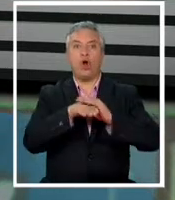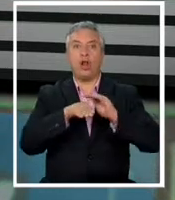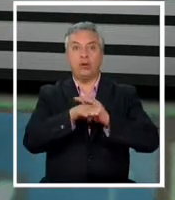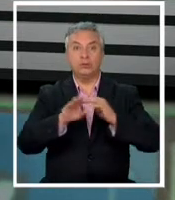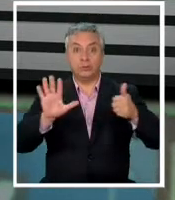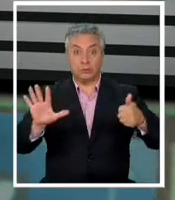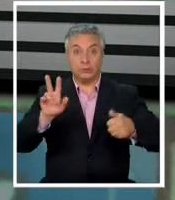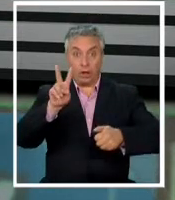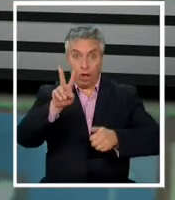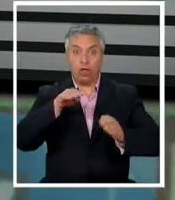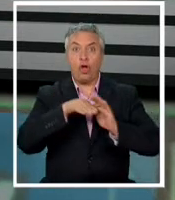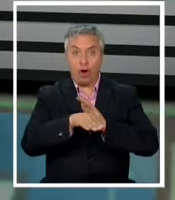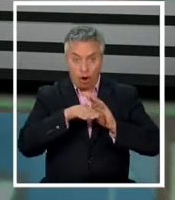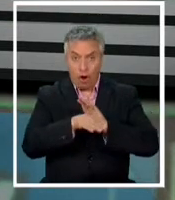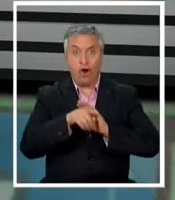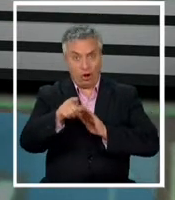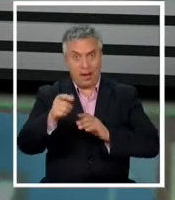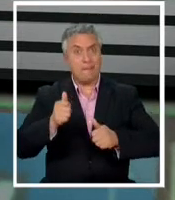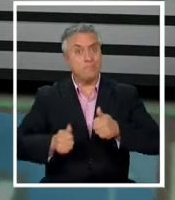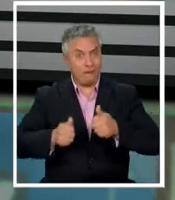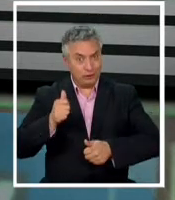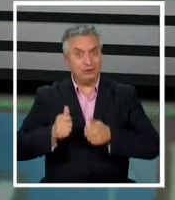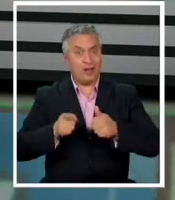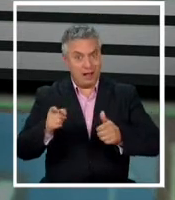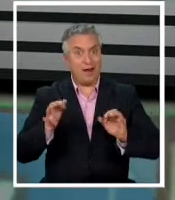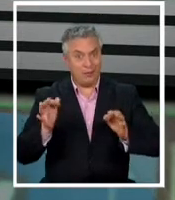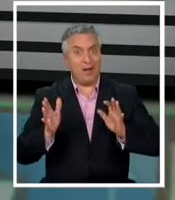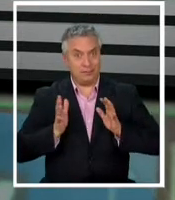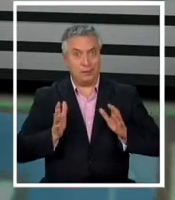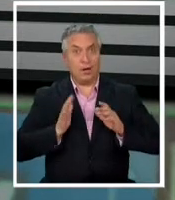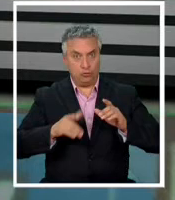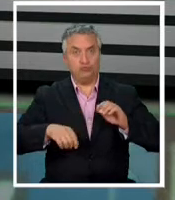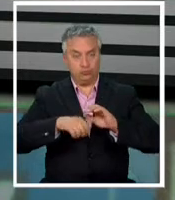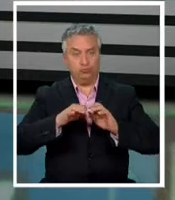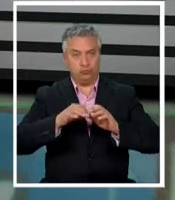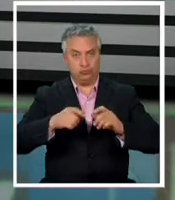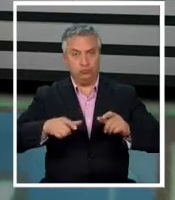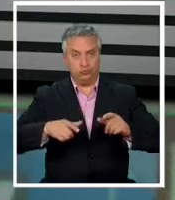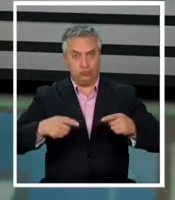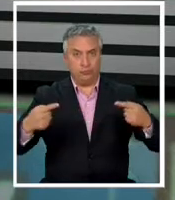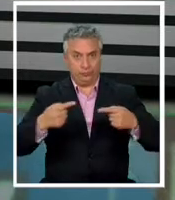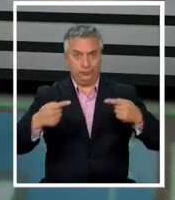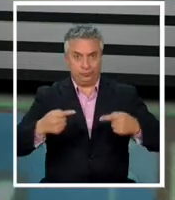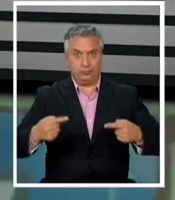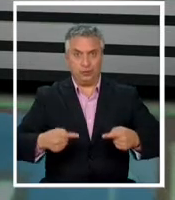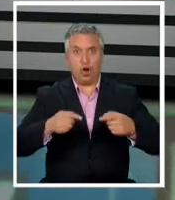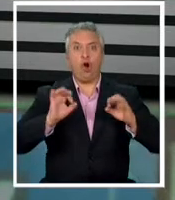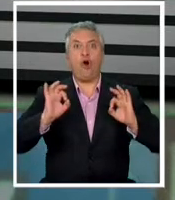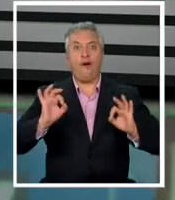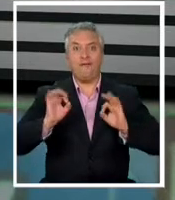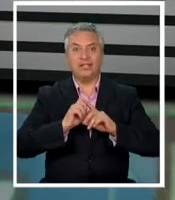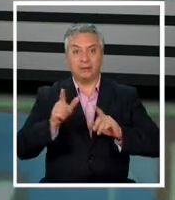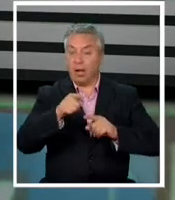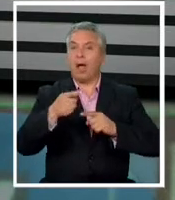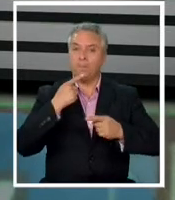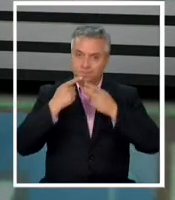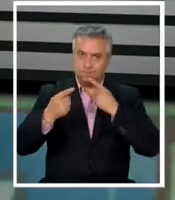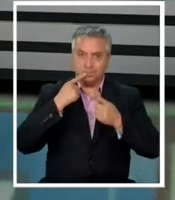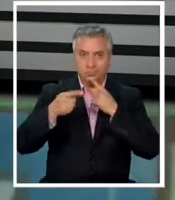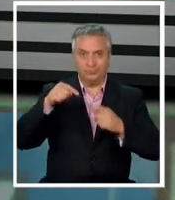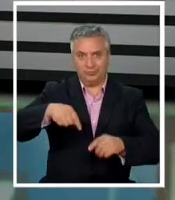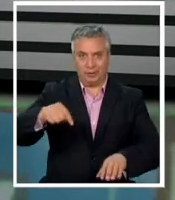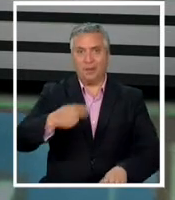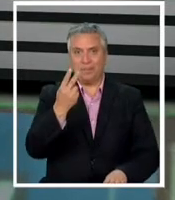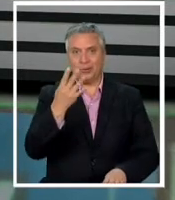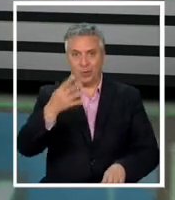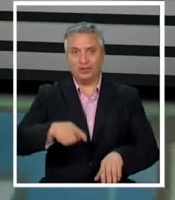62 goles en su carrera profesional en partidos oficiales bueno conversó con el bloque deportivo de 24